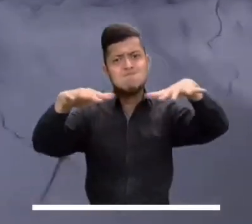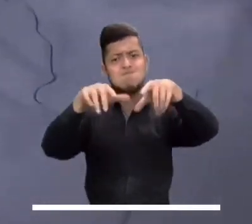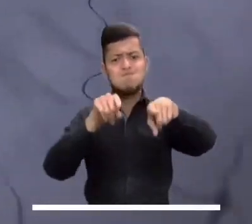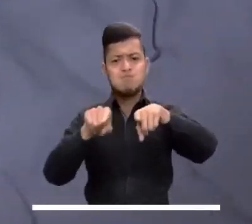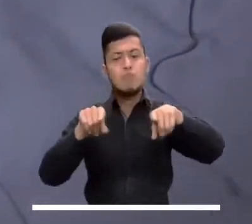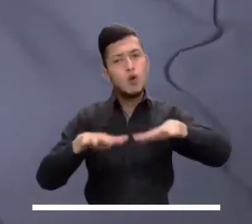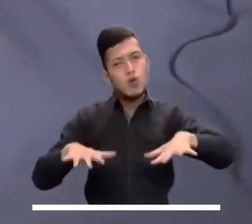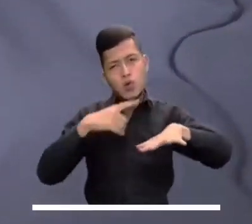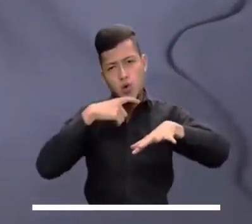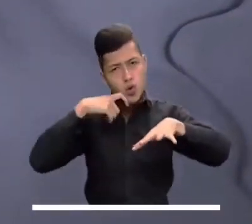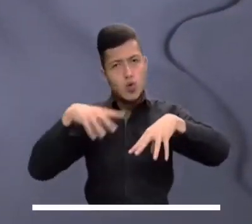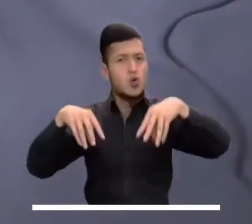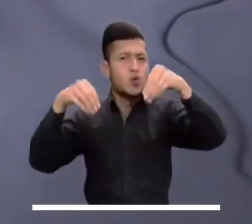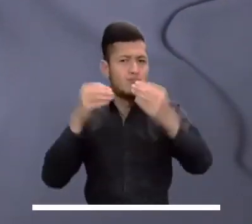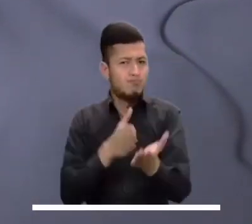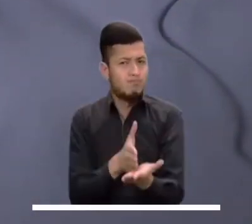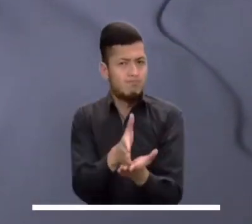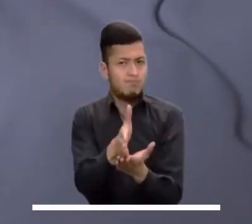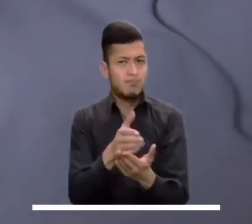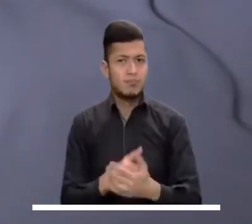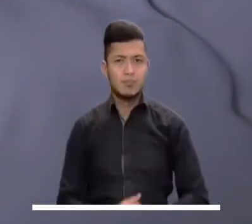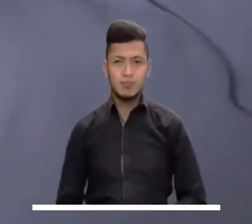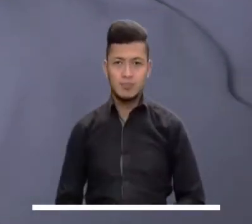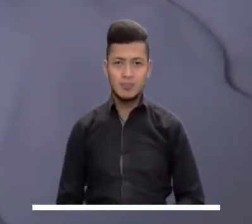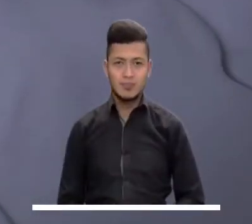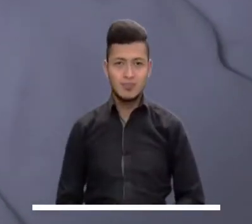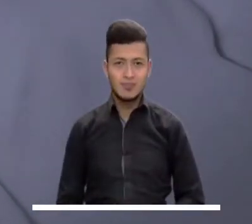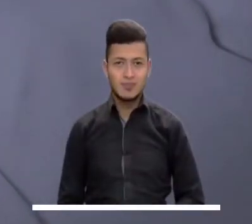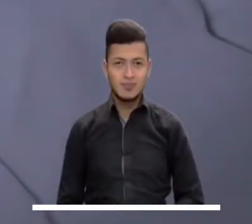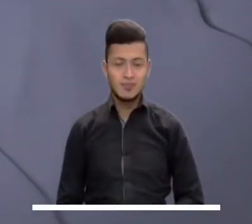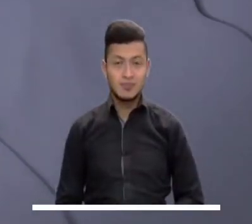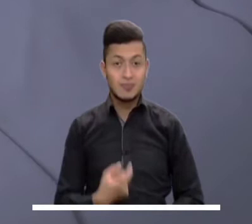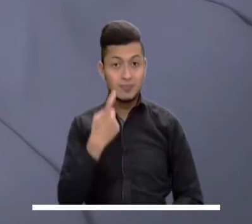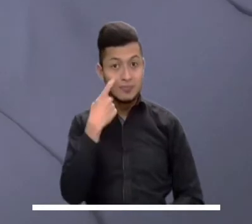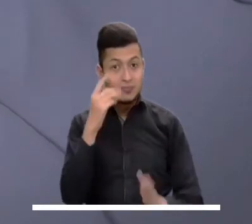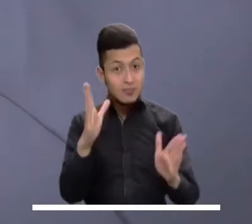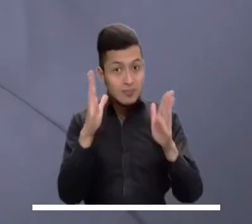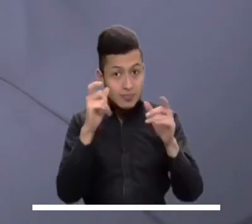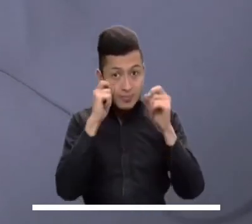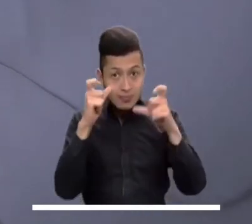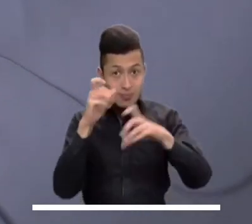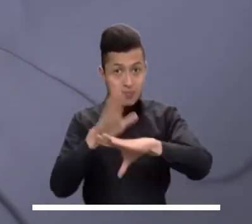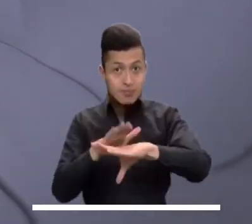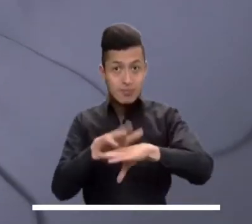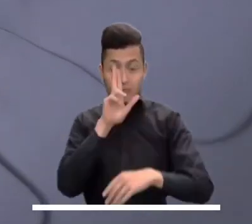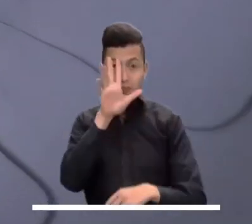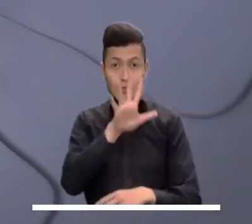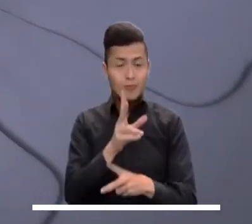Y en Bogotá abundantes nubes cubrirán la ciudad, aunque será constante el tiempo seco.